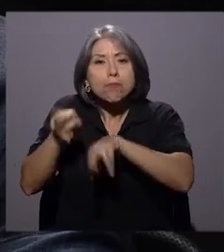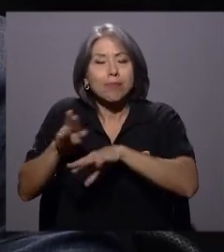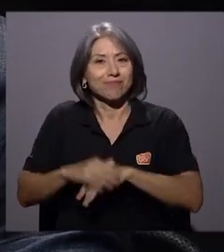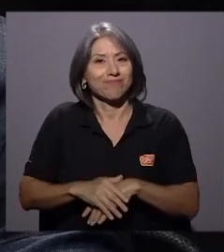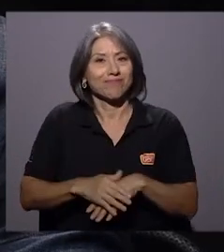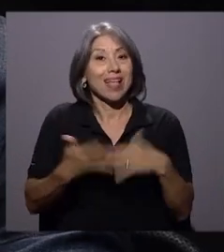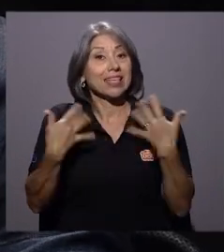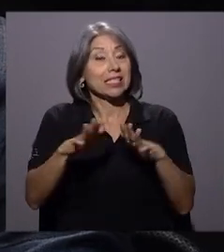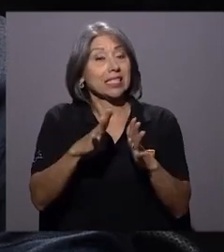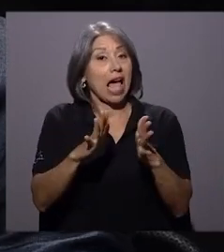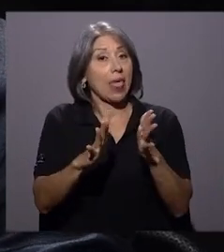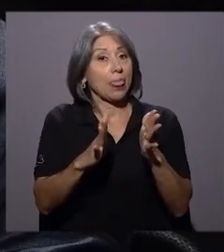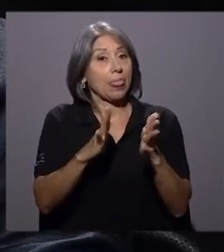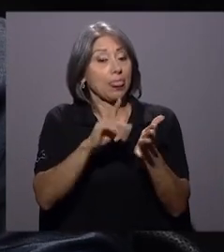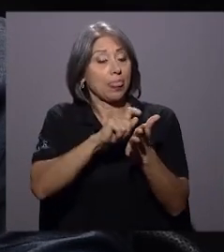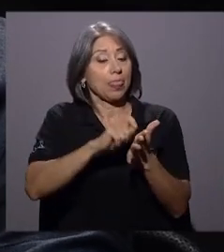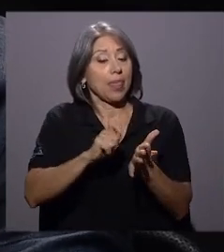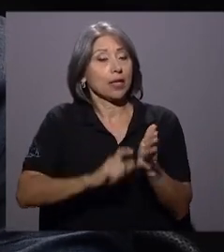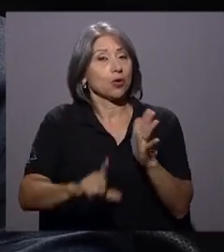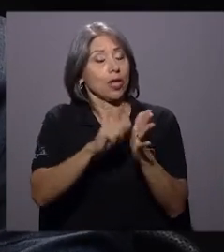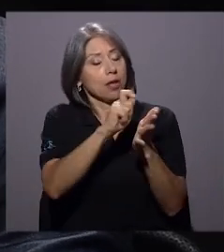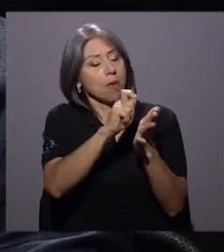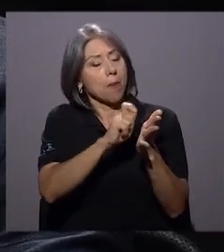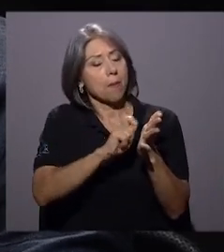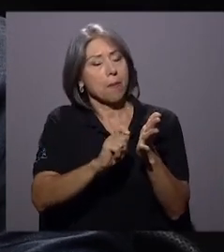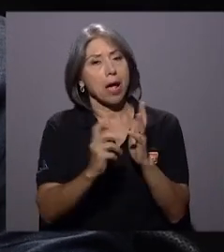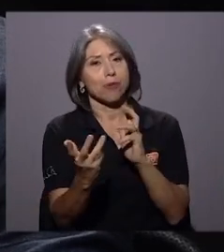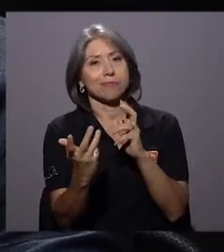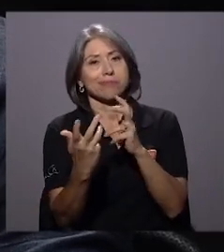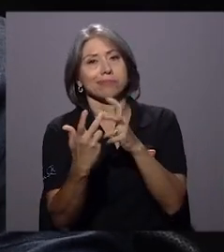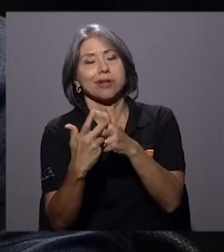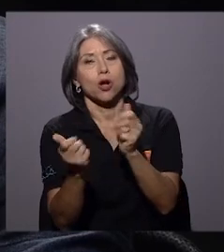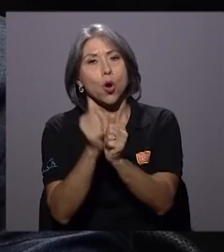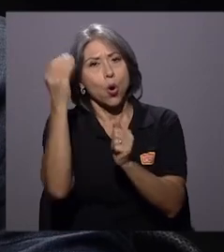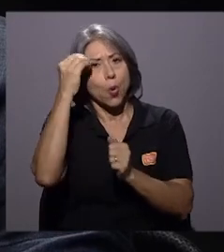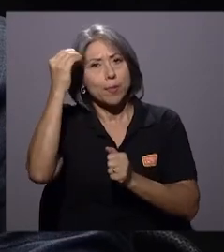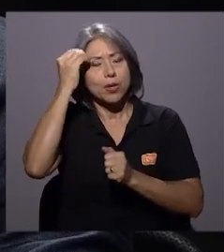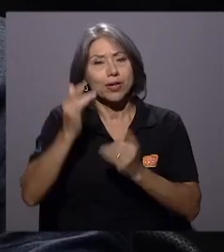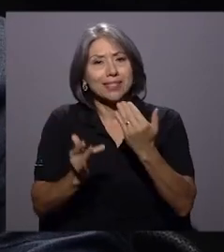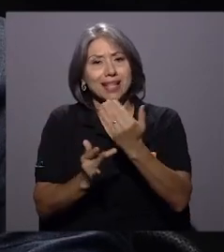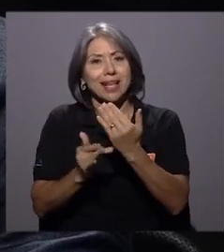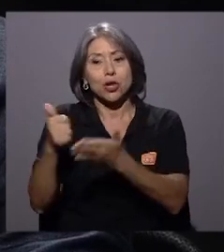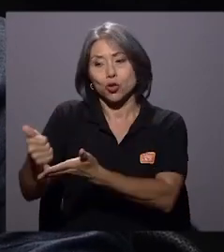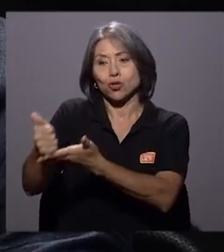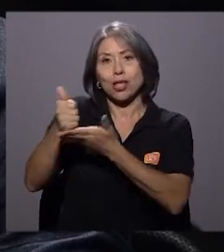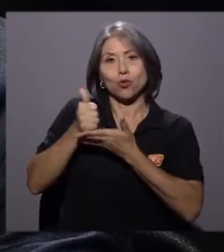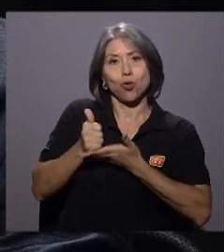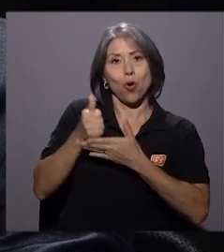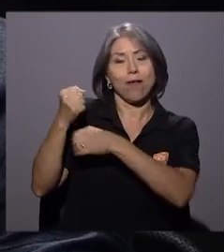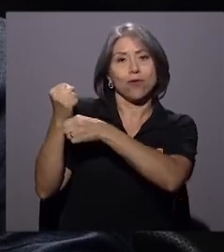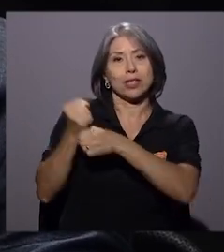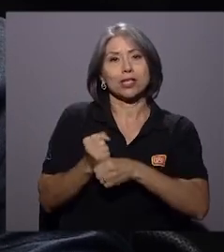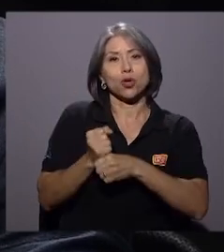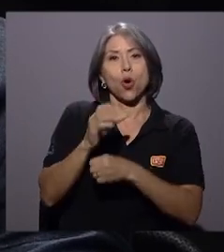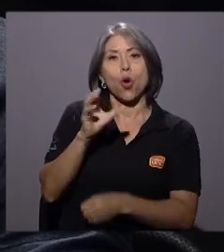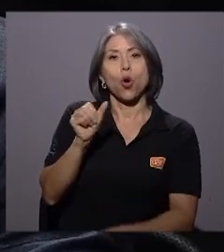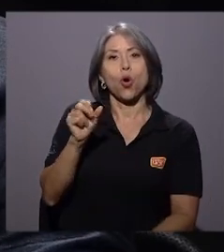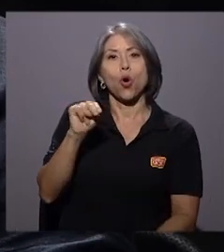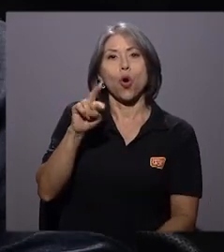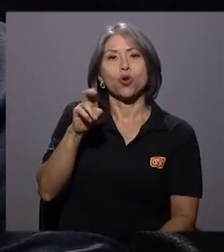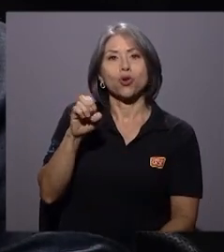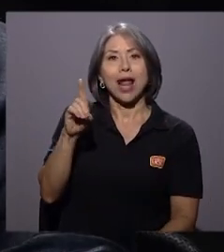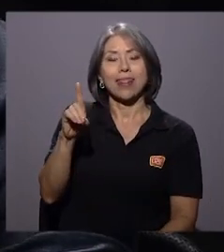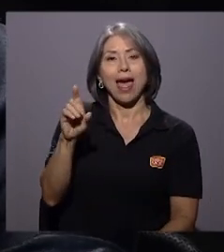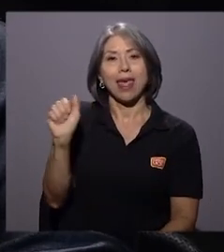acuerdo a las opiniones técnicas, nos ayudó mucho la Fundación Conrad Adenauer con un estudio profundo que realizó